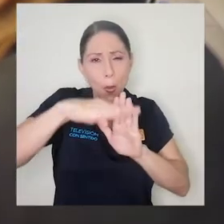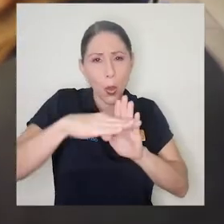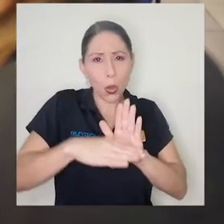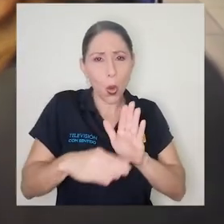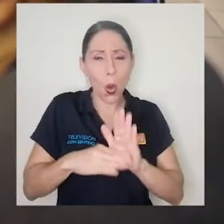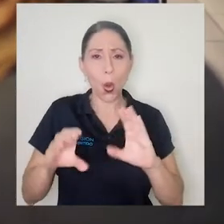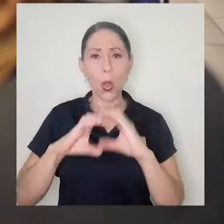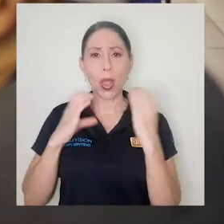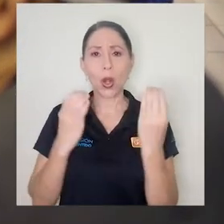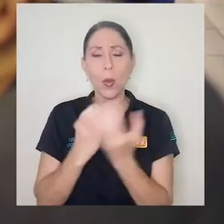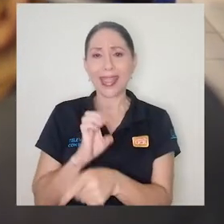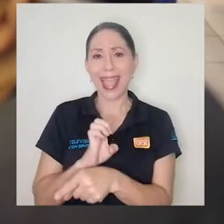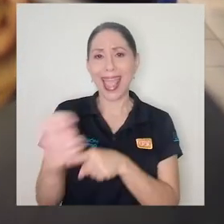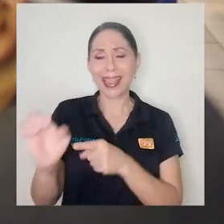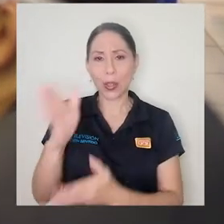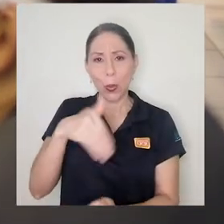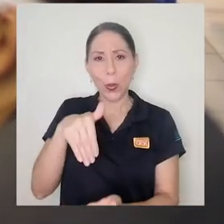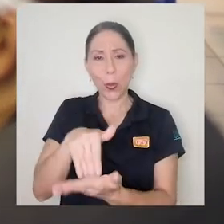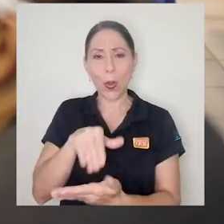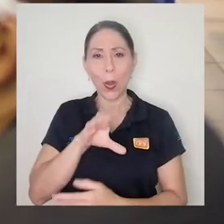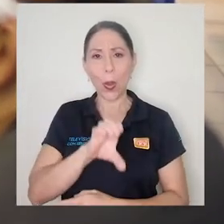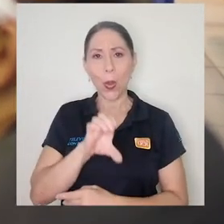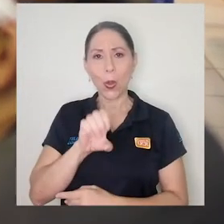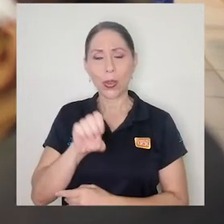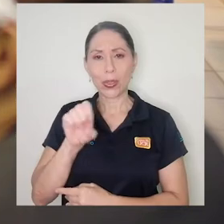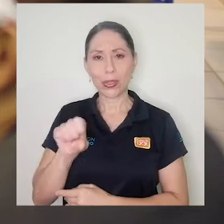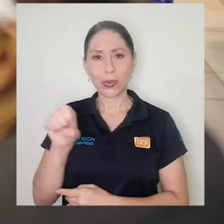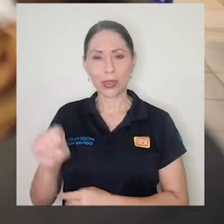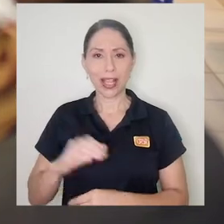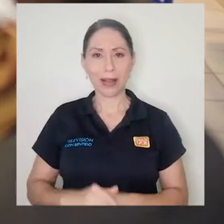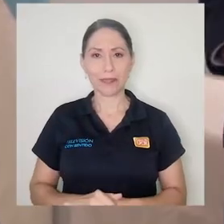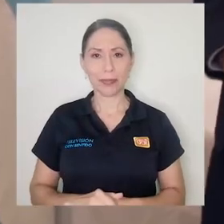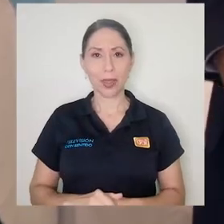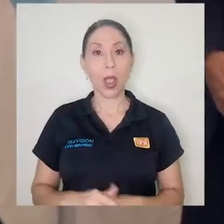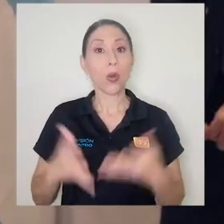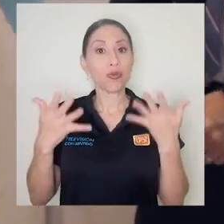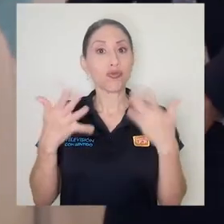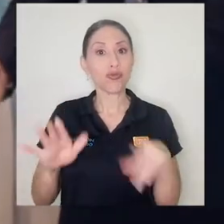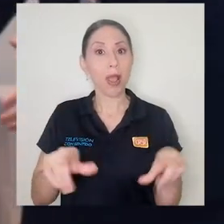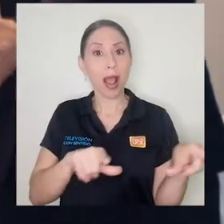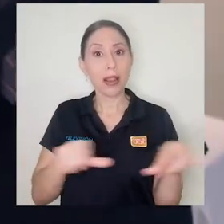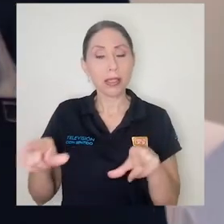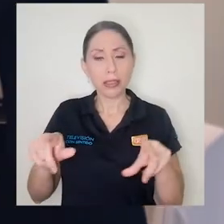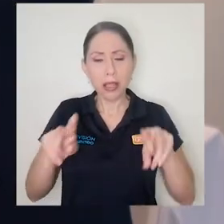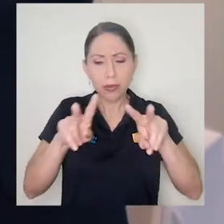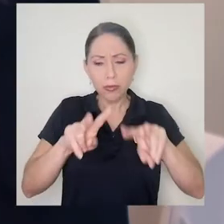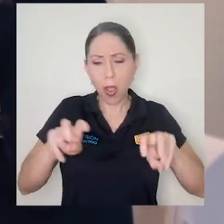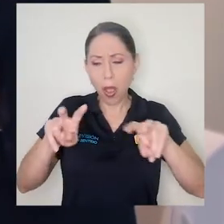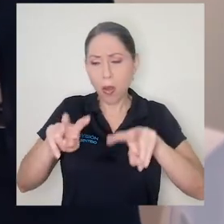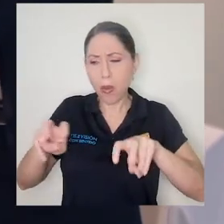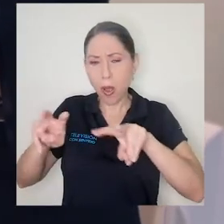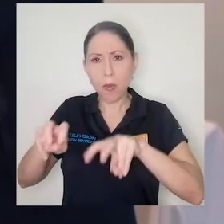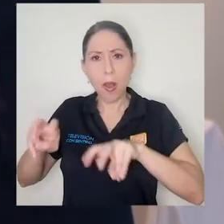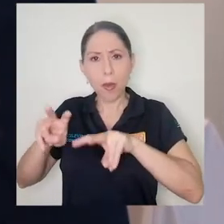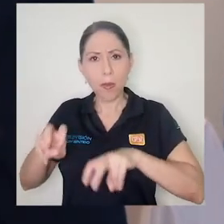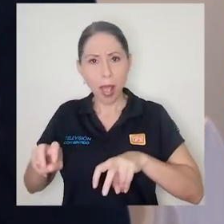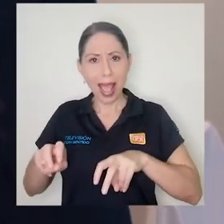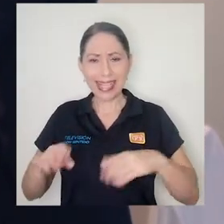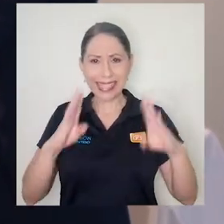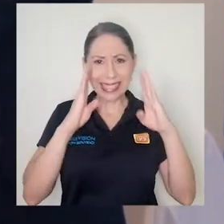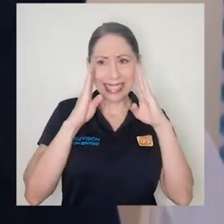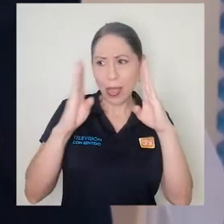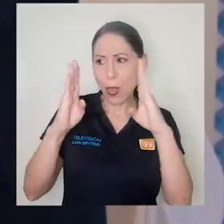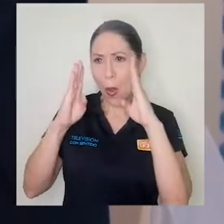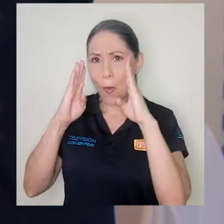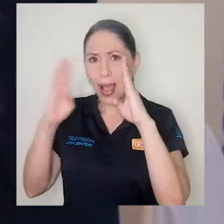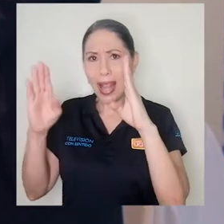Comité Ético Central de la Caja Costarricense de Seguro Social. Una vez hechas las revisiones, se tomarán en